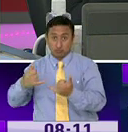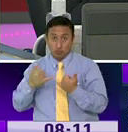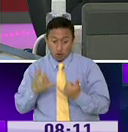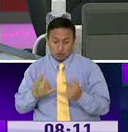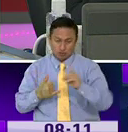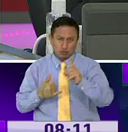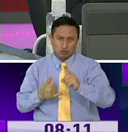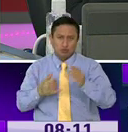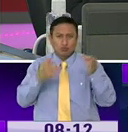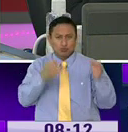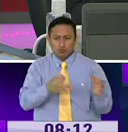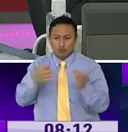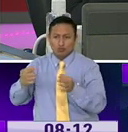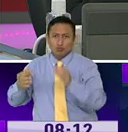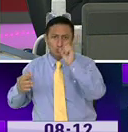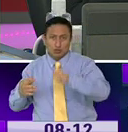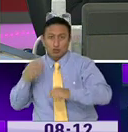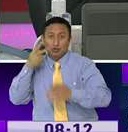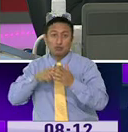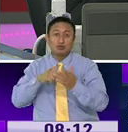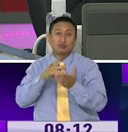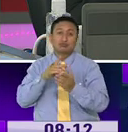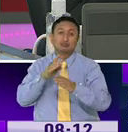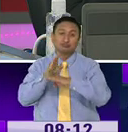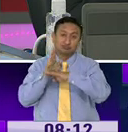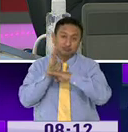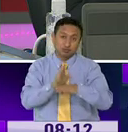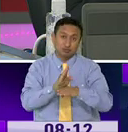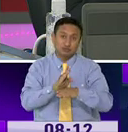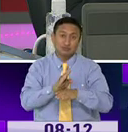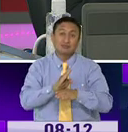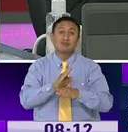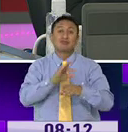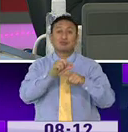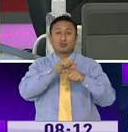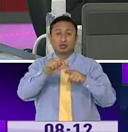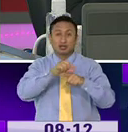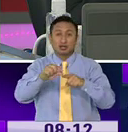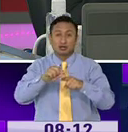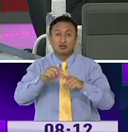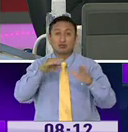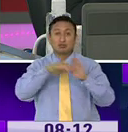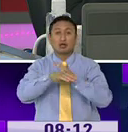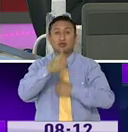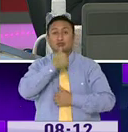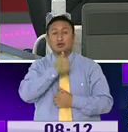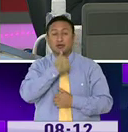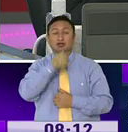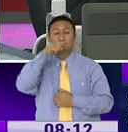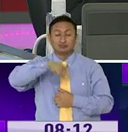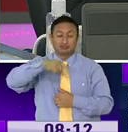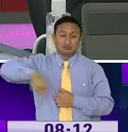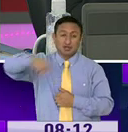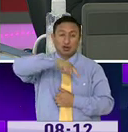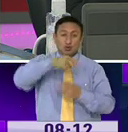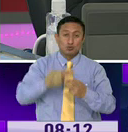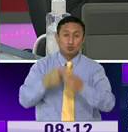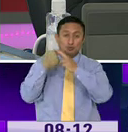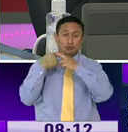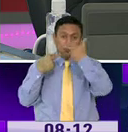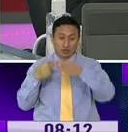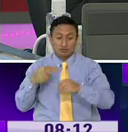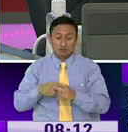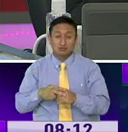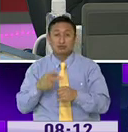en estos momentos difíciles, temas como IES, créditos de banca pública, la banca privada también ha hecho su parte de no